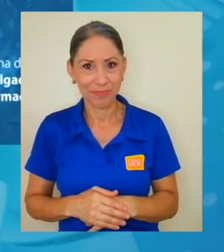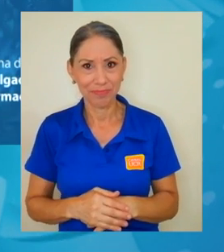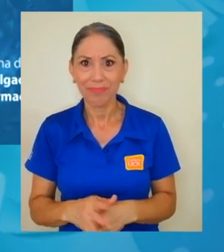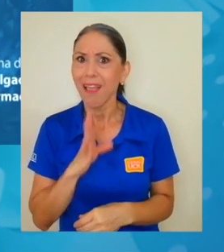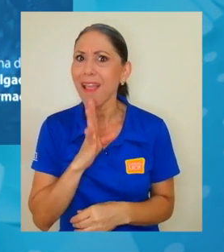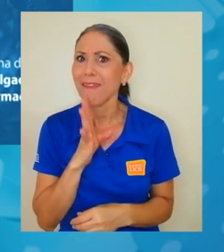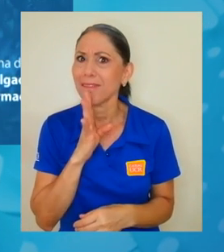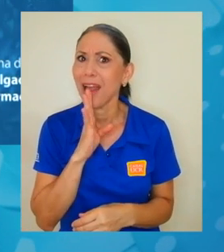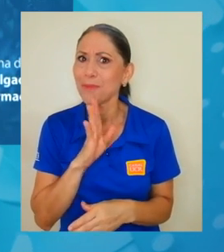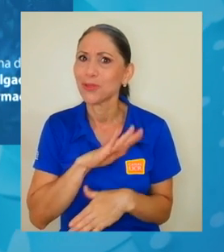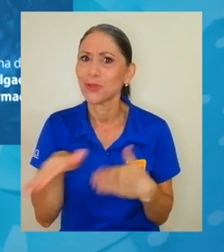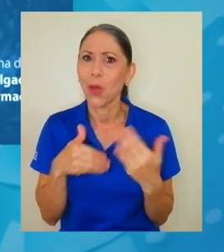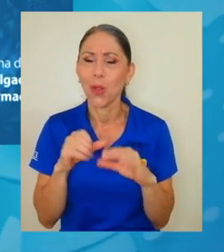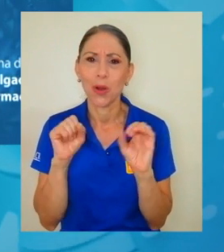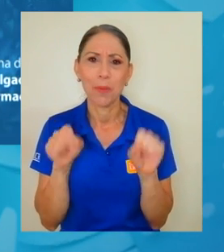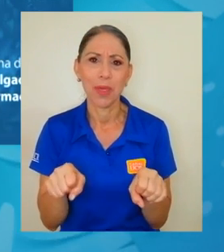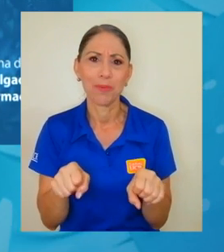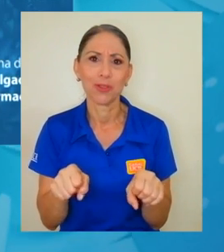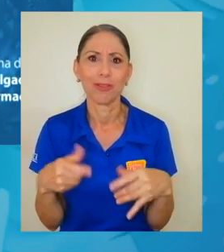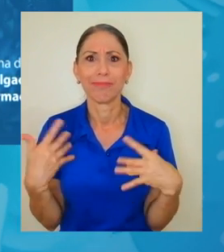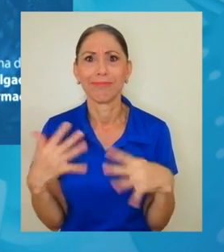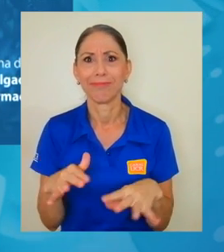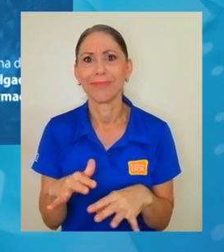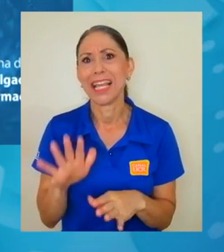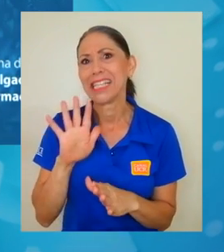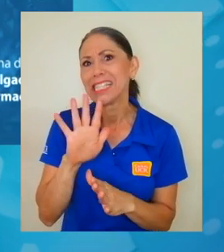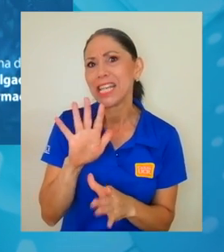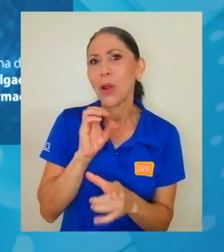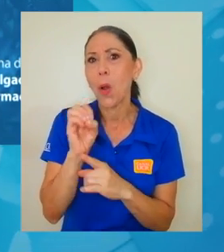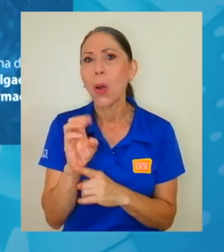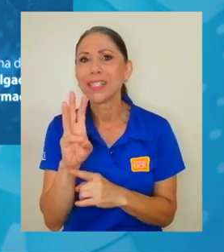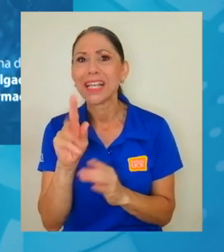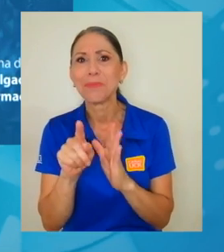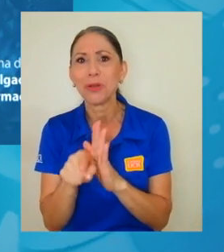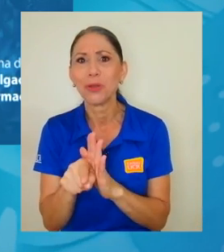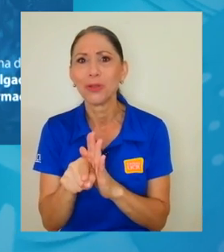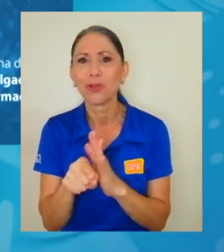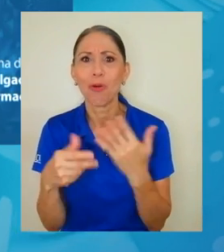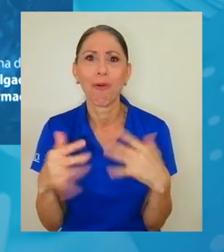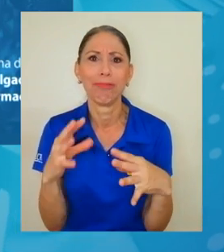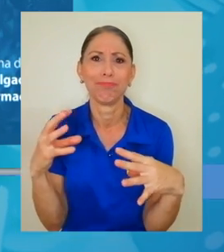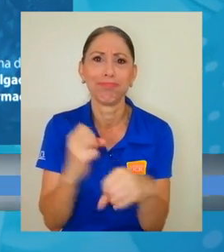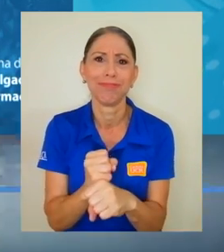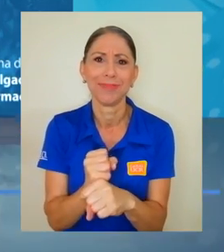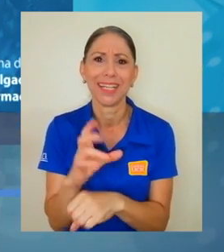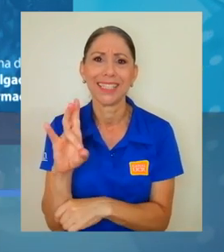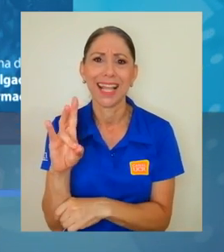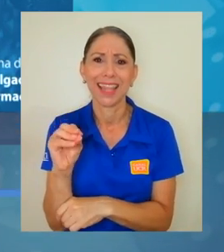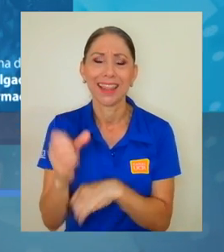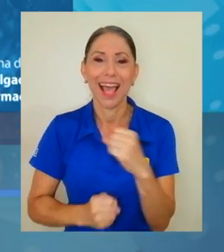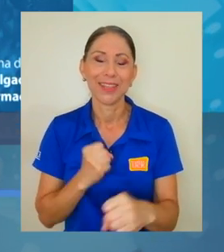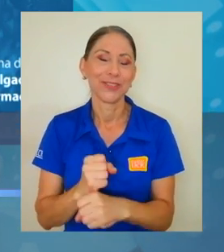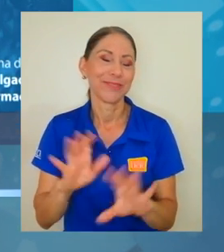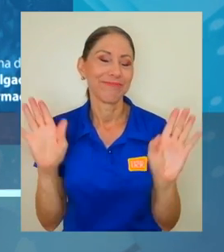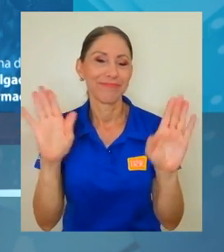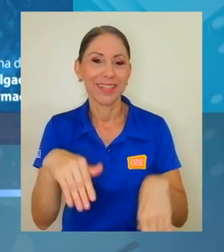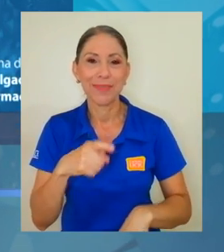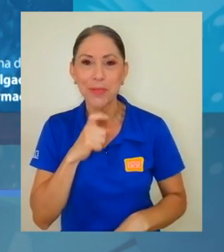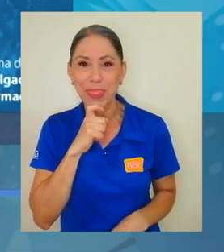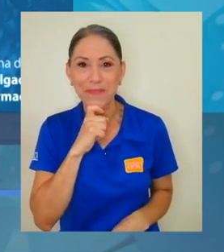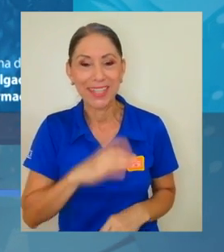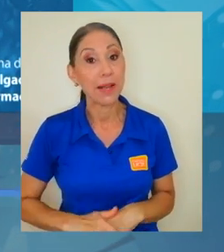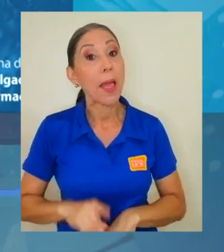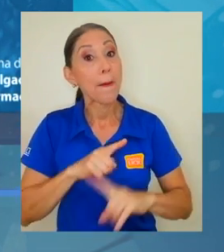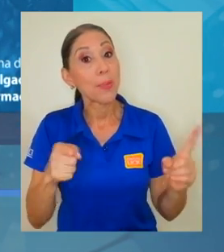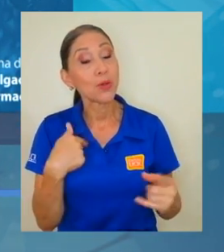Hablamos lo más que pudimos, resumir 70 años en 5 o 6 minutos. muy difícil. Pero bueno, le agradezco de verdad y en